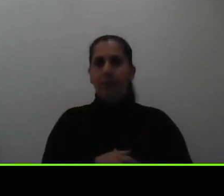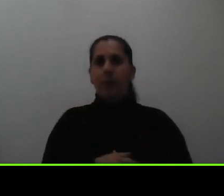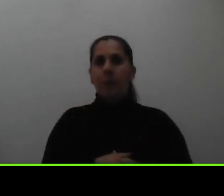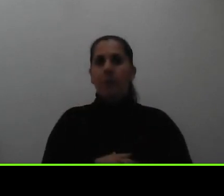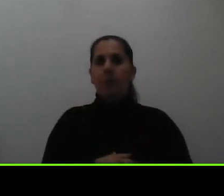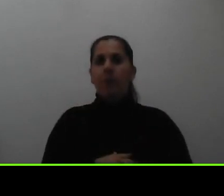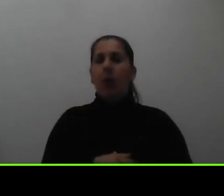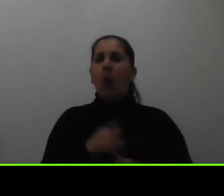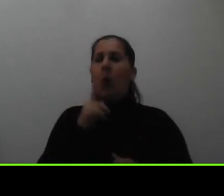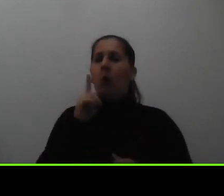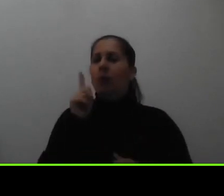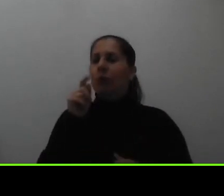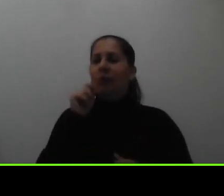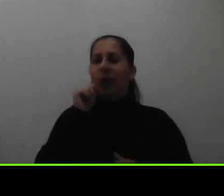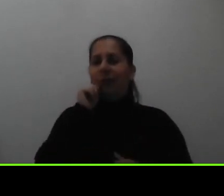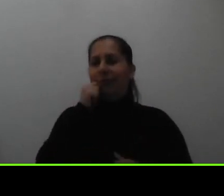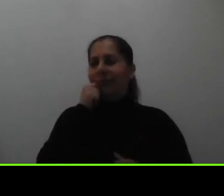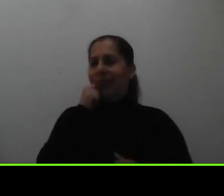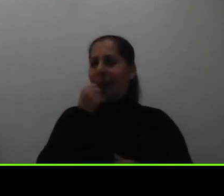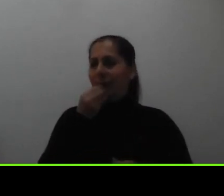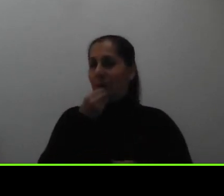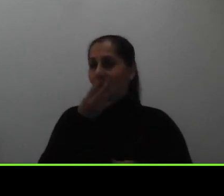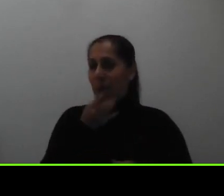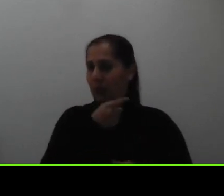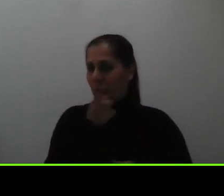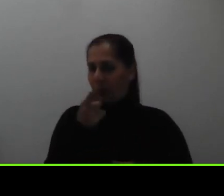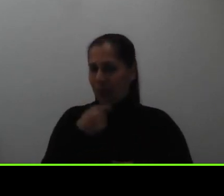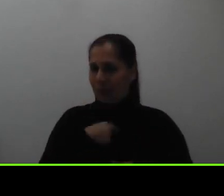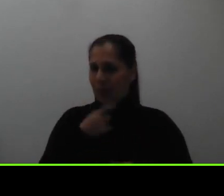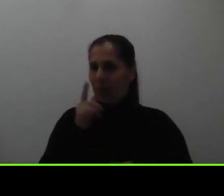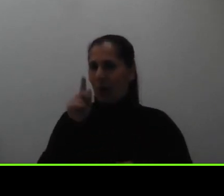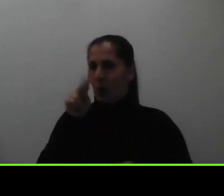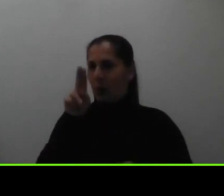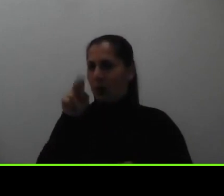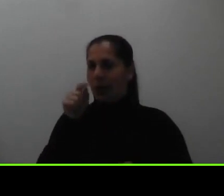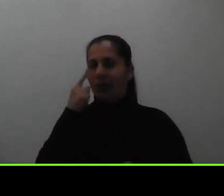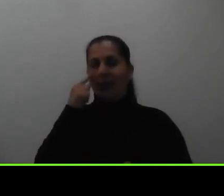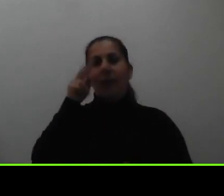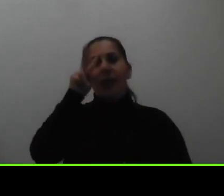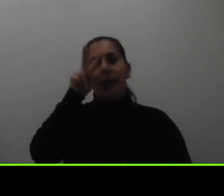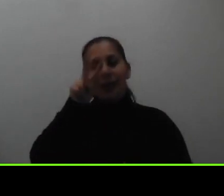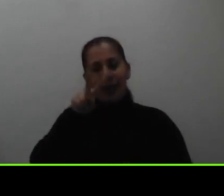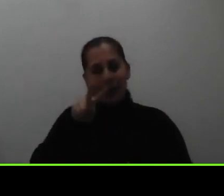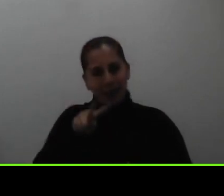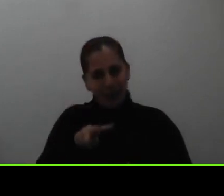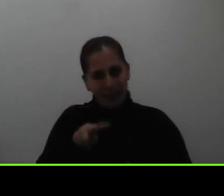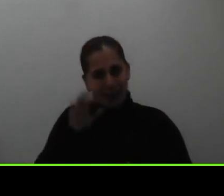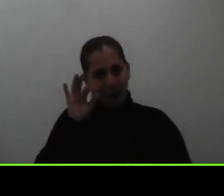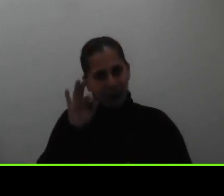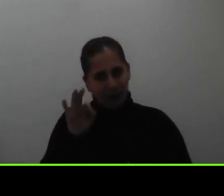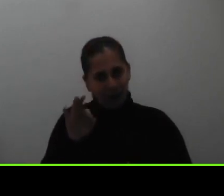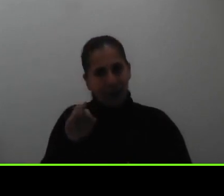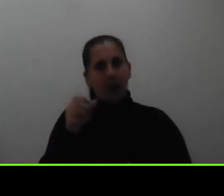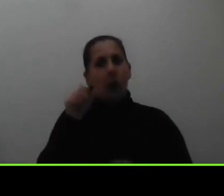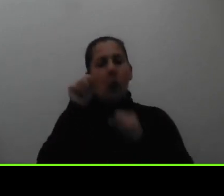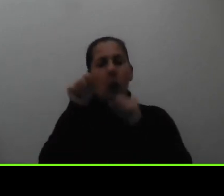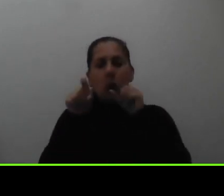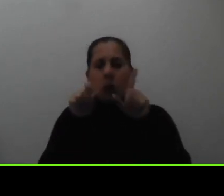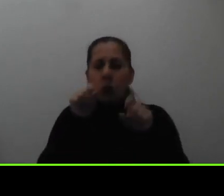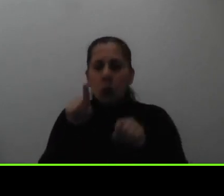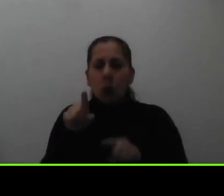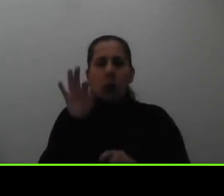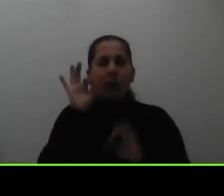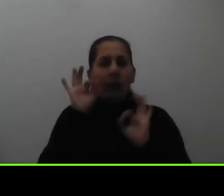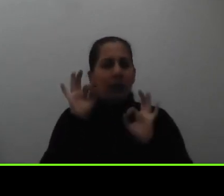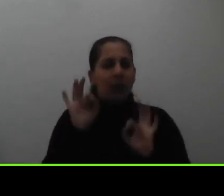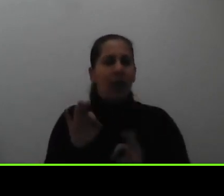clave que yo les puedo dar para tener éxito en la UNED es lean bien consulten bien todo lo que tenga que ver con becas